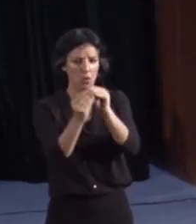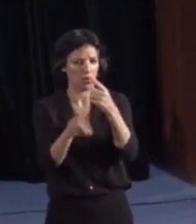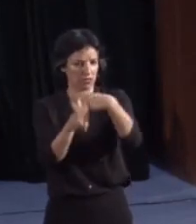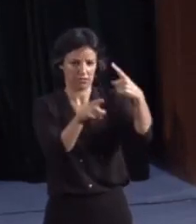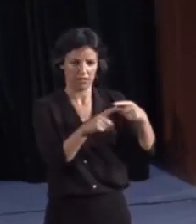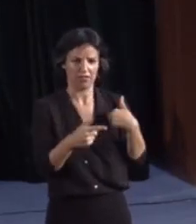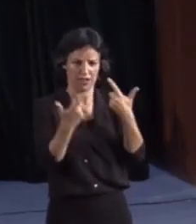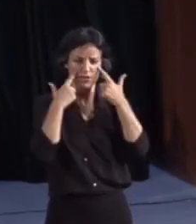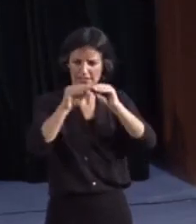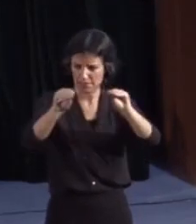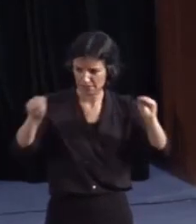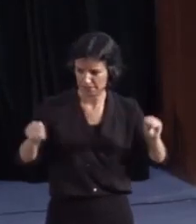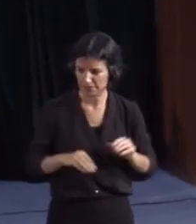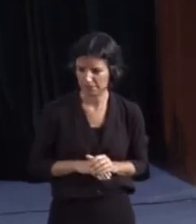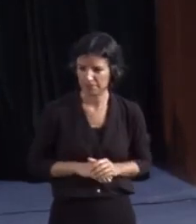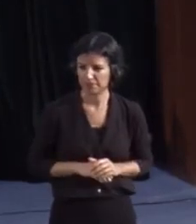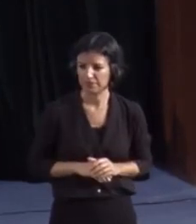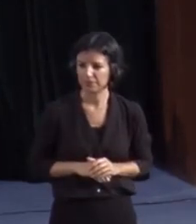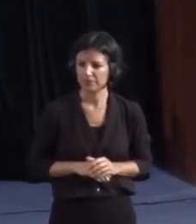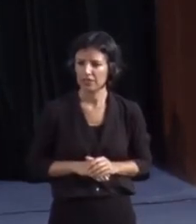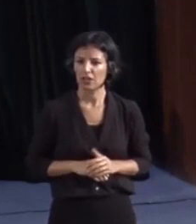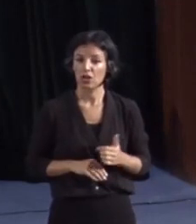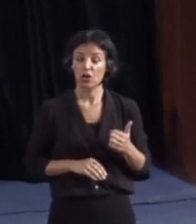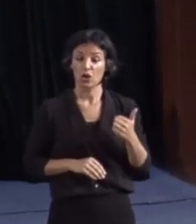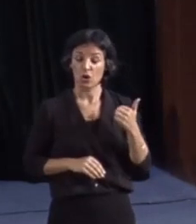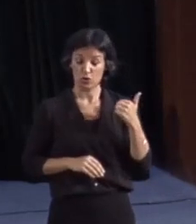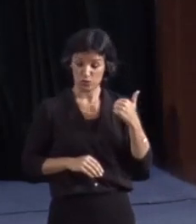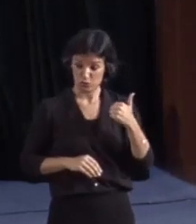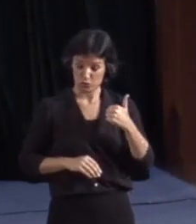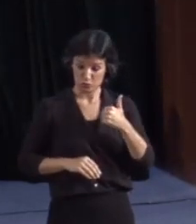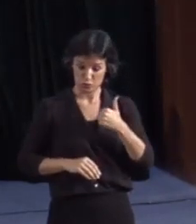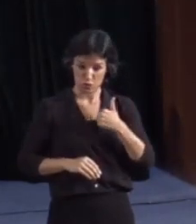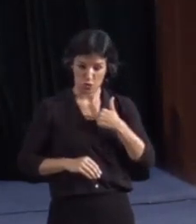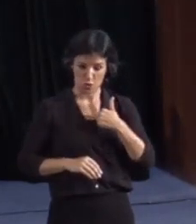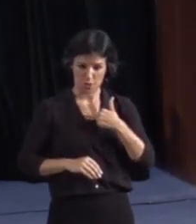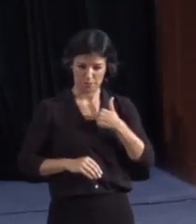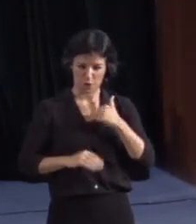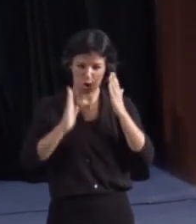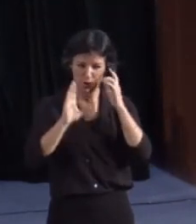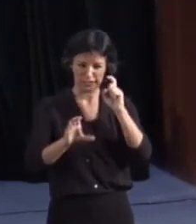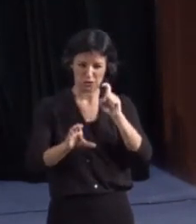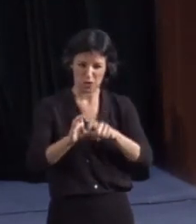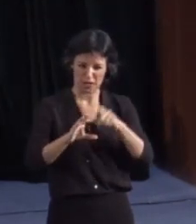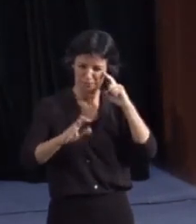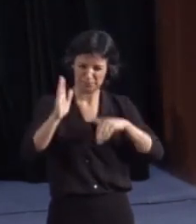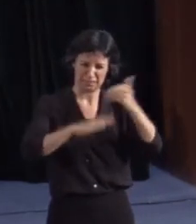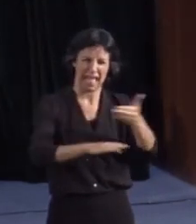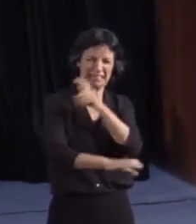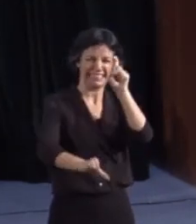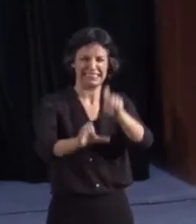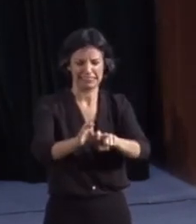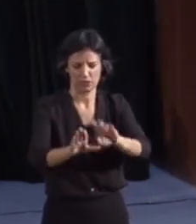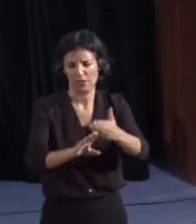Antes de atreverme a implicarme en este Congreso, lo primero que hice fue